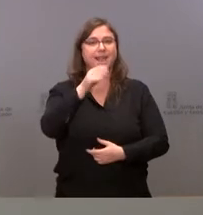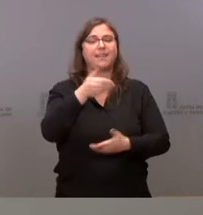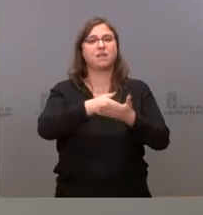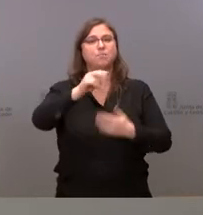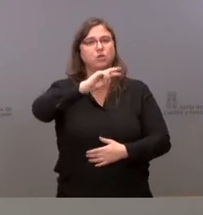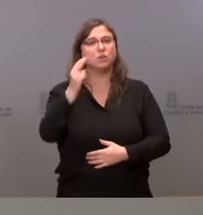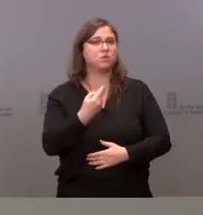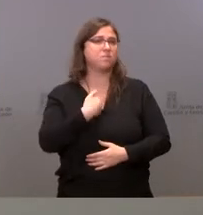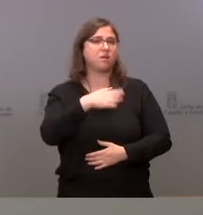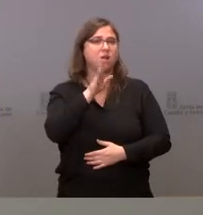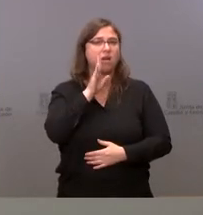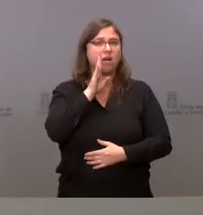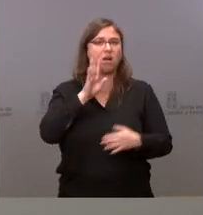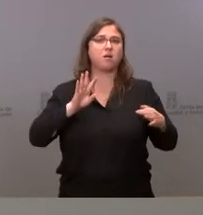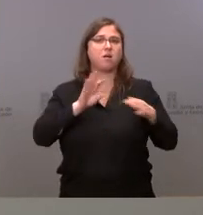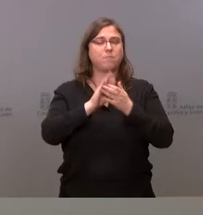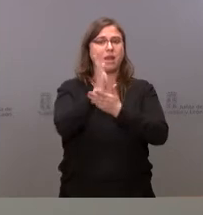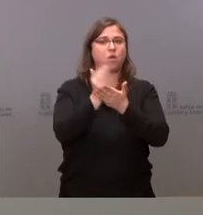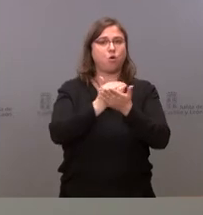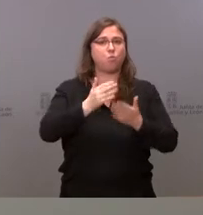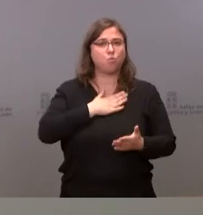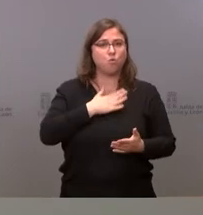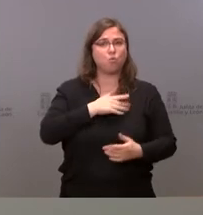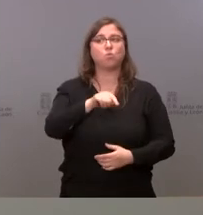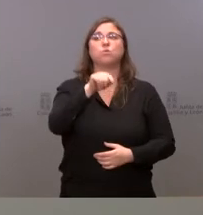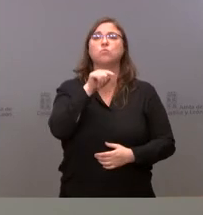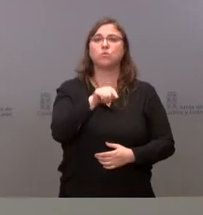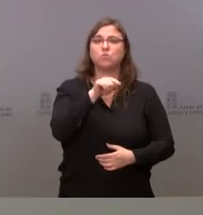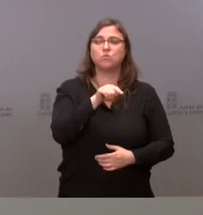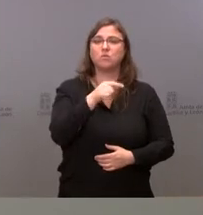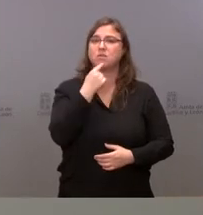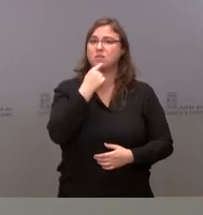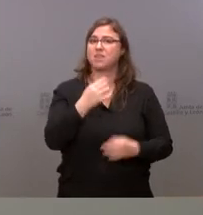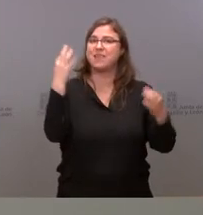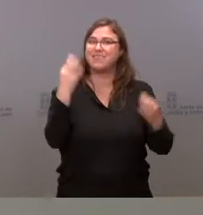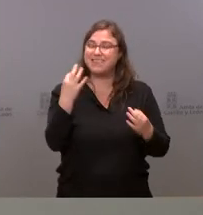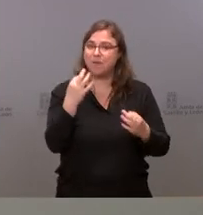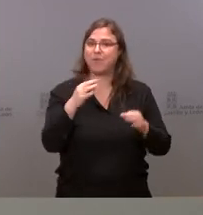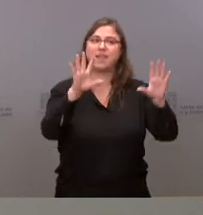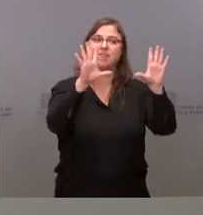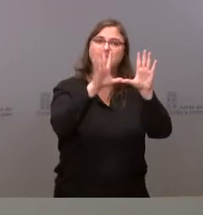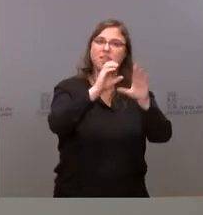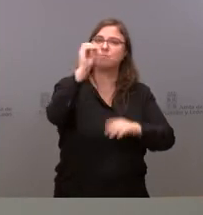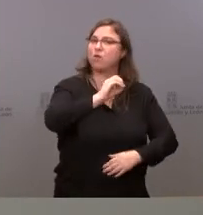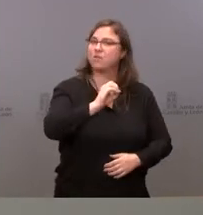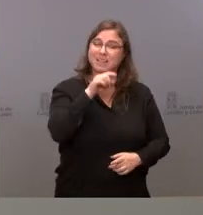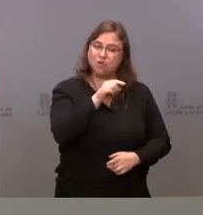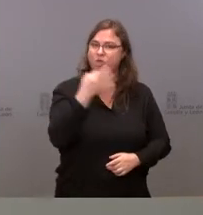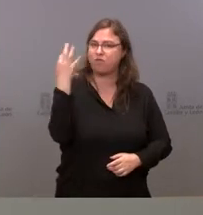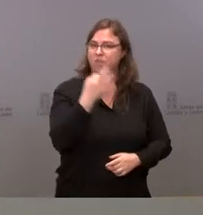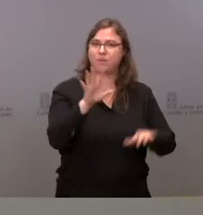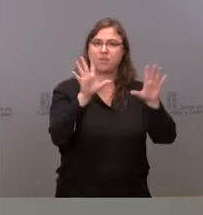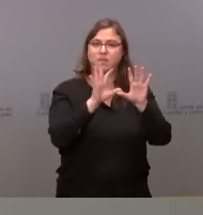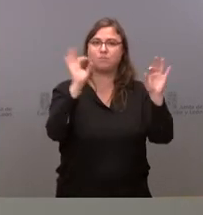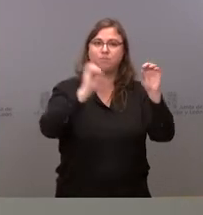correspondían a esta comunidad y ahí se marcaba que tenía que haber un 10%, destinar un 10%